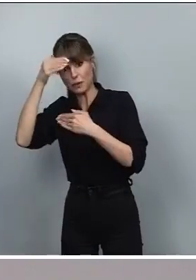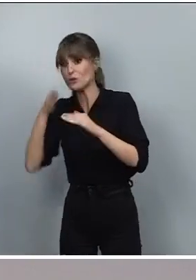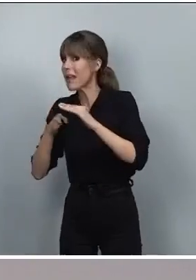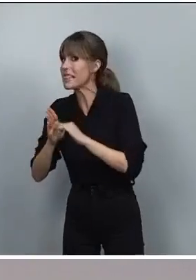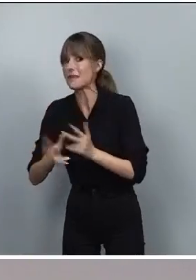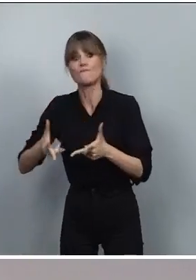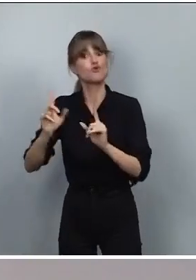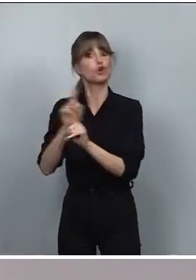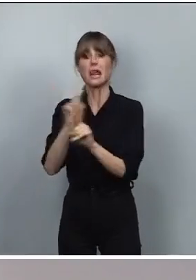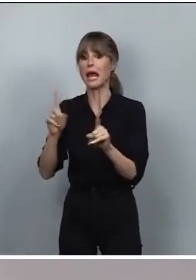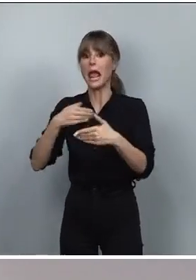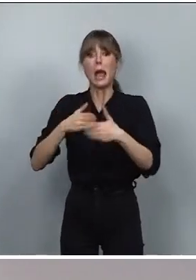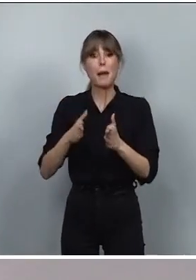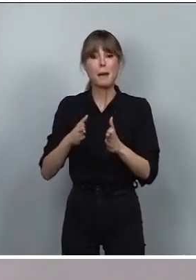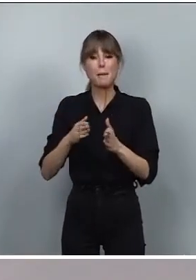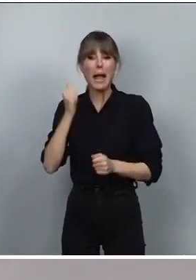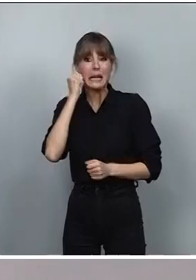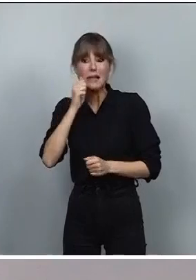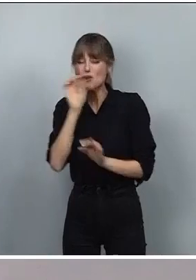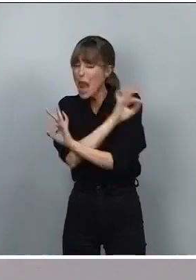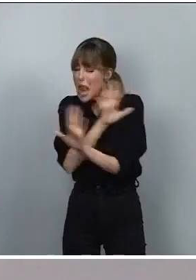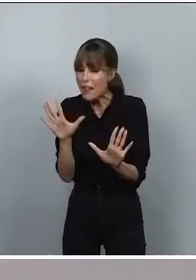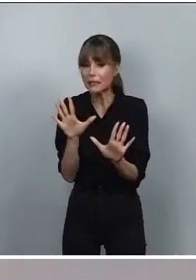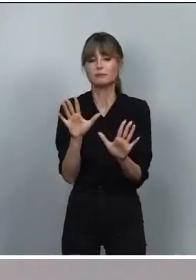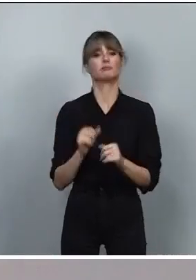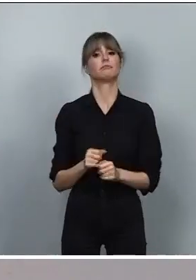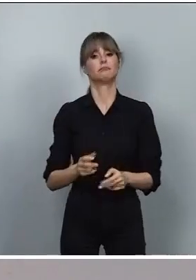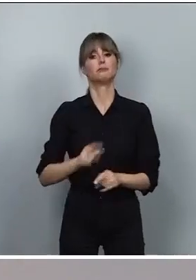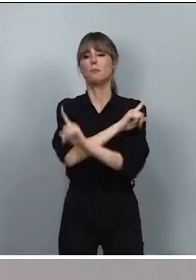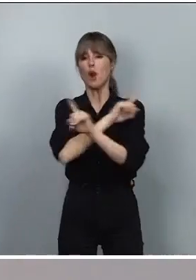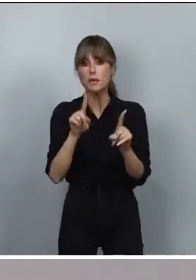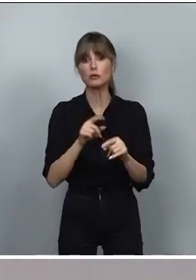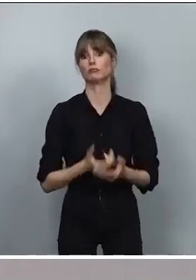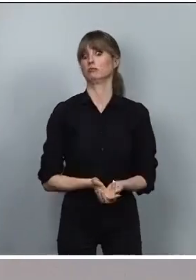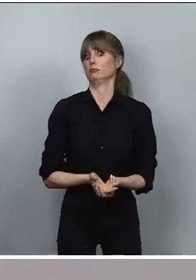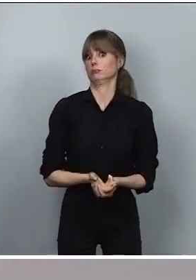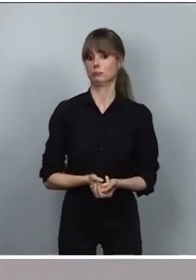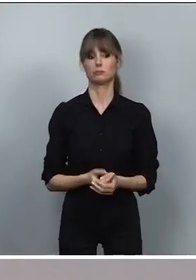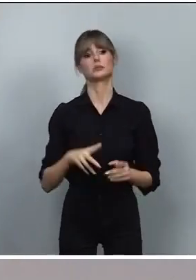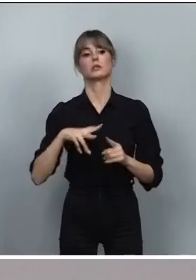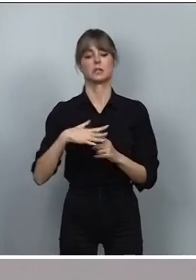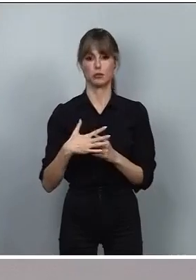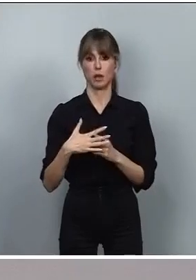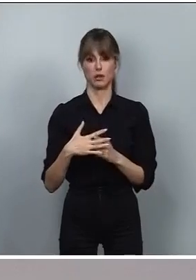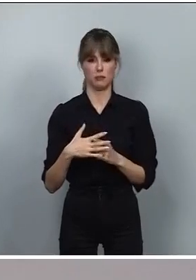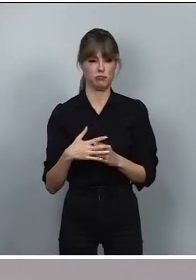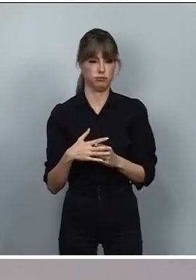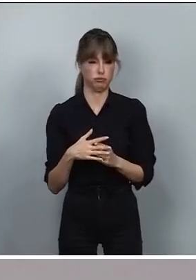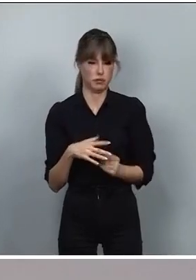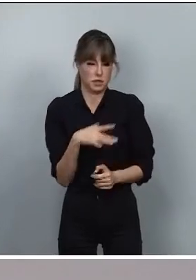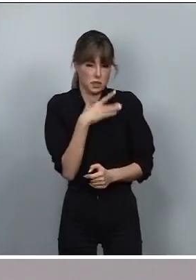pasar ni un paquete de frutos secos. Entonces se produce un hecho ya que es humillante.